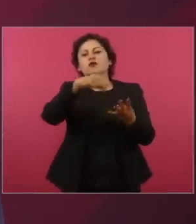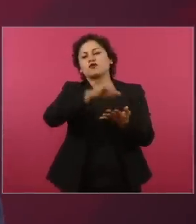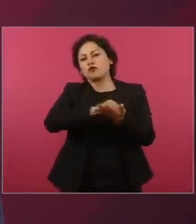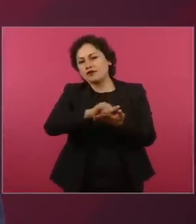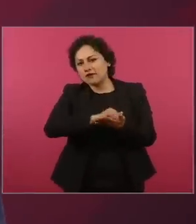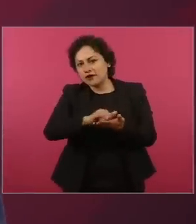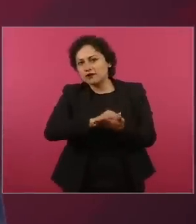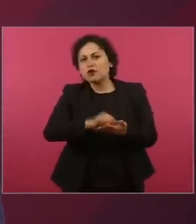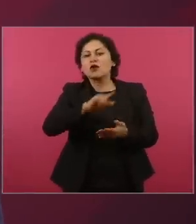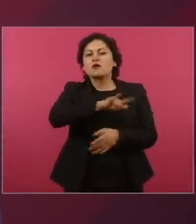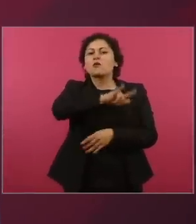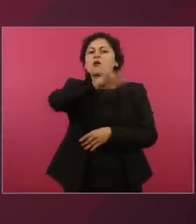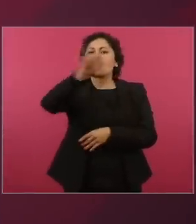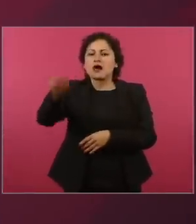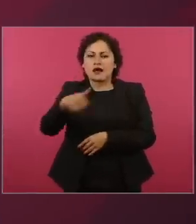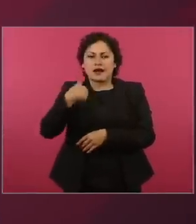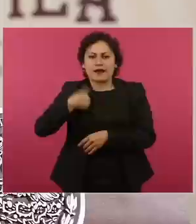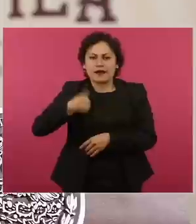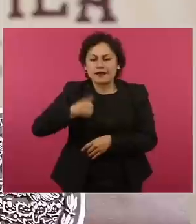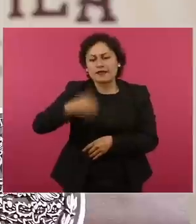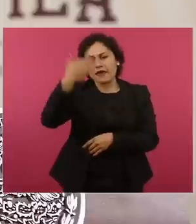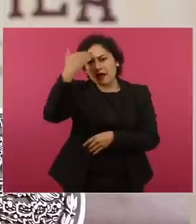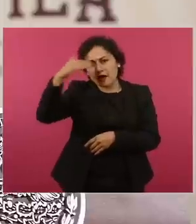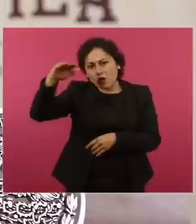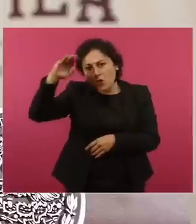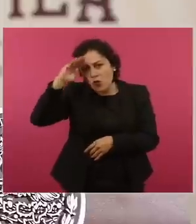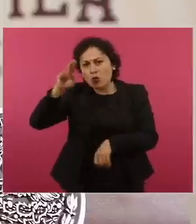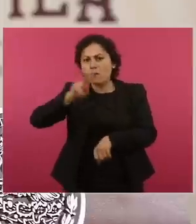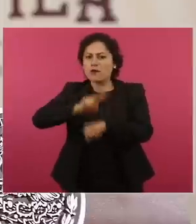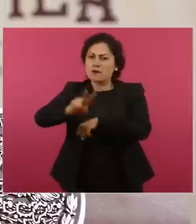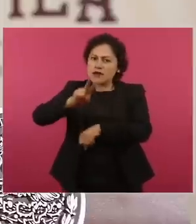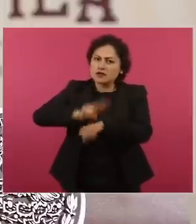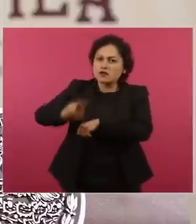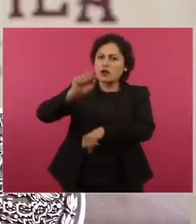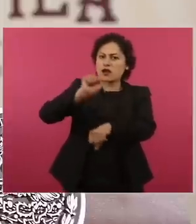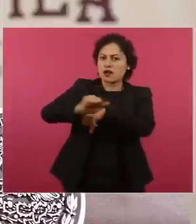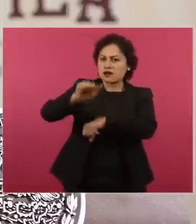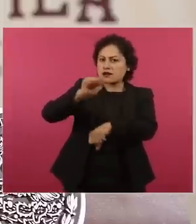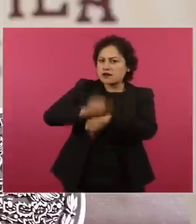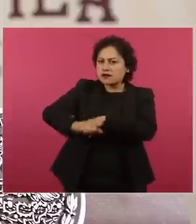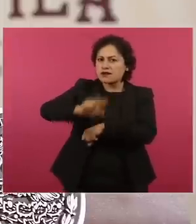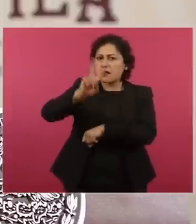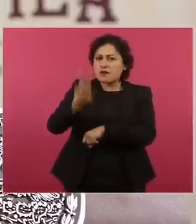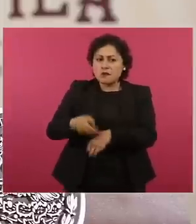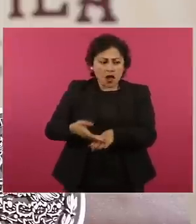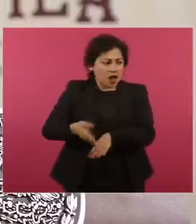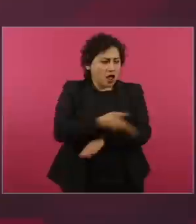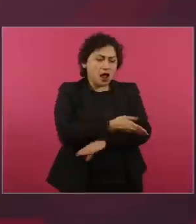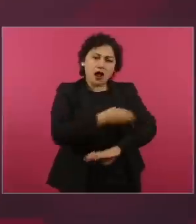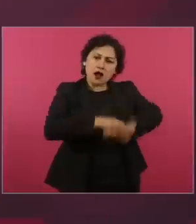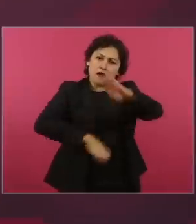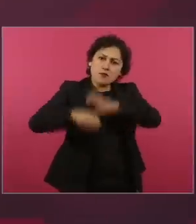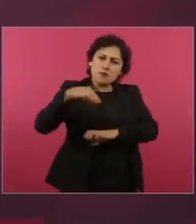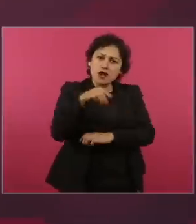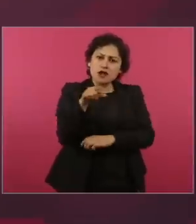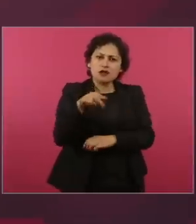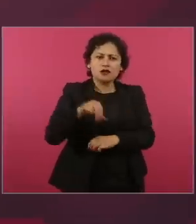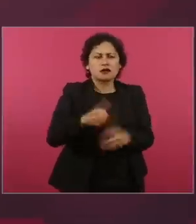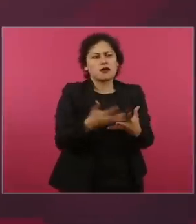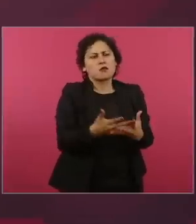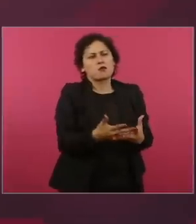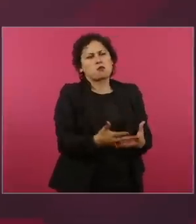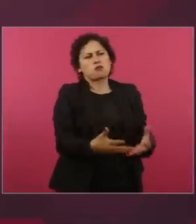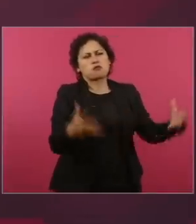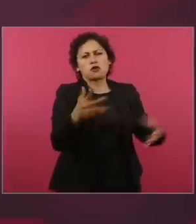a Cuba, a Venezuela, a Argentina. Y era una gran empresa que desgraciadamente un mal